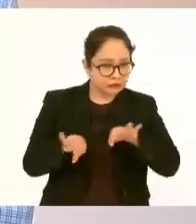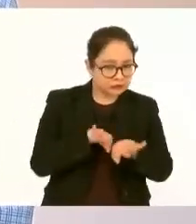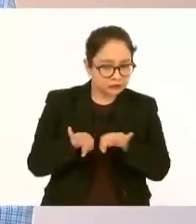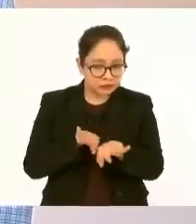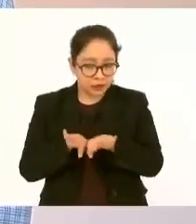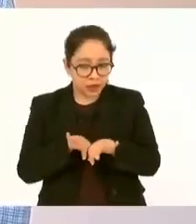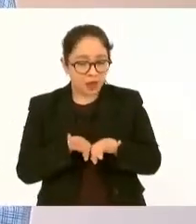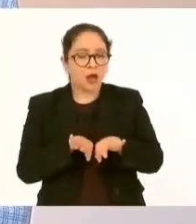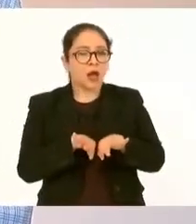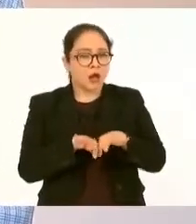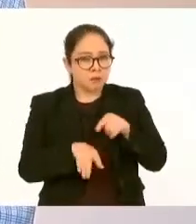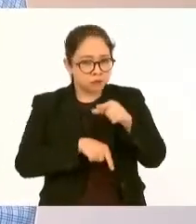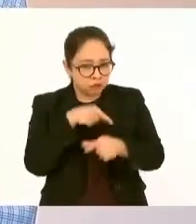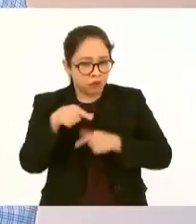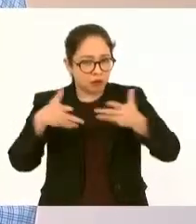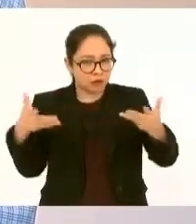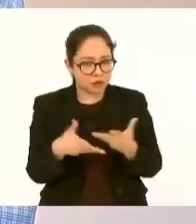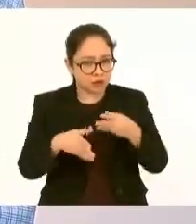esta concepción.